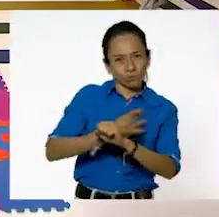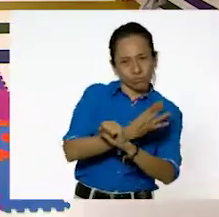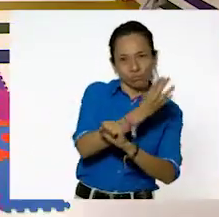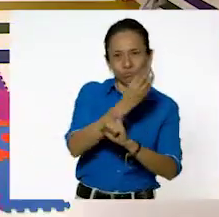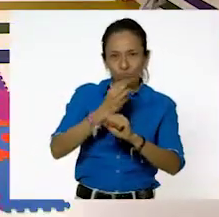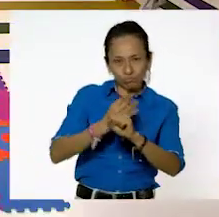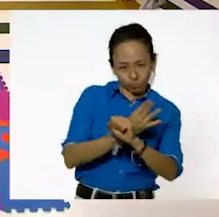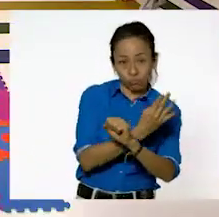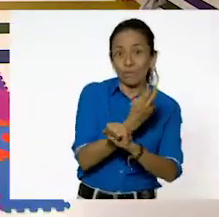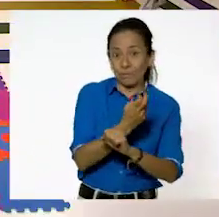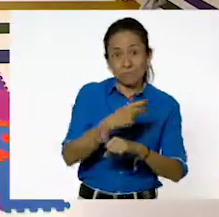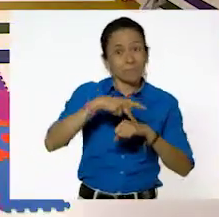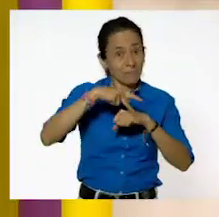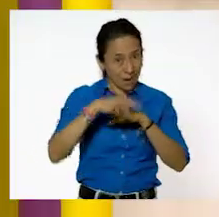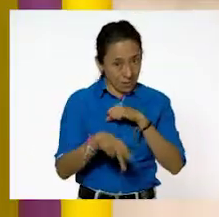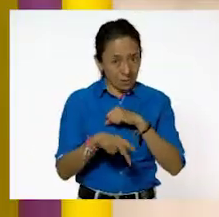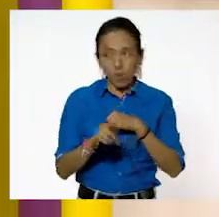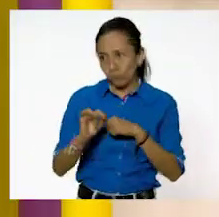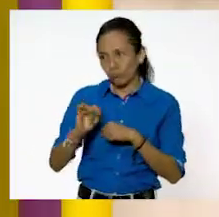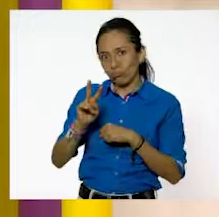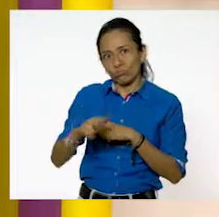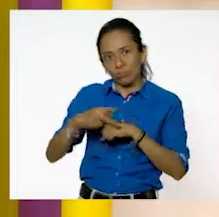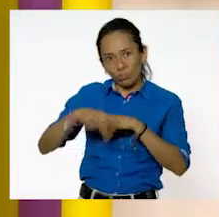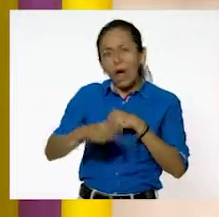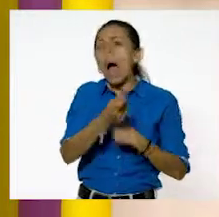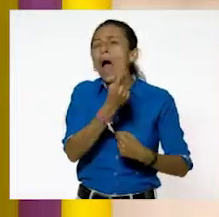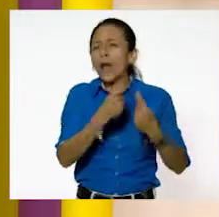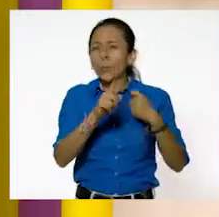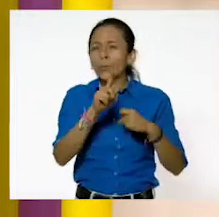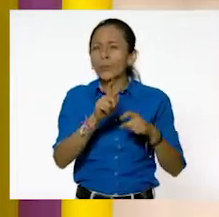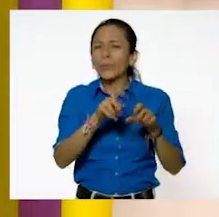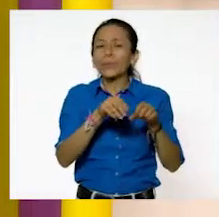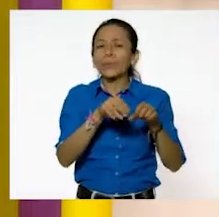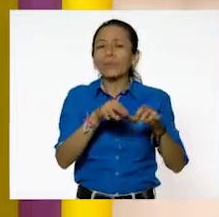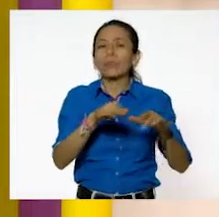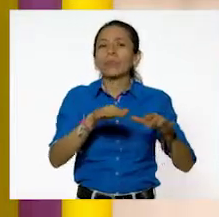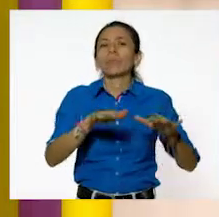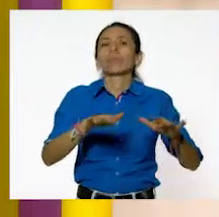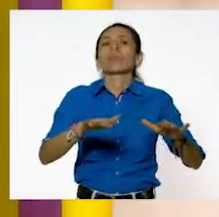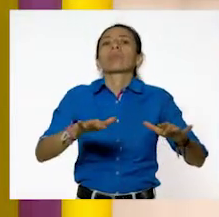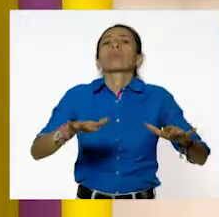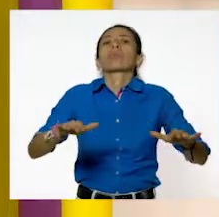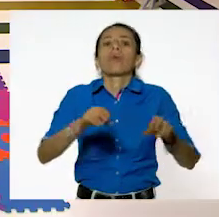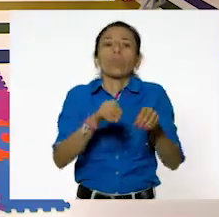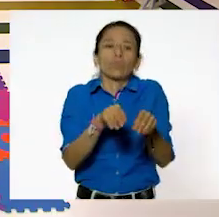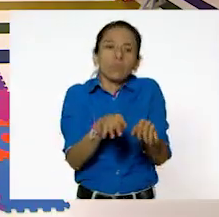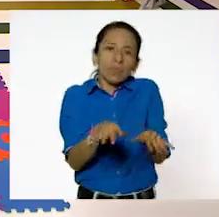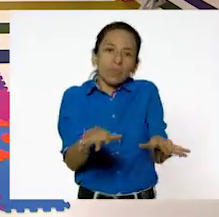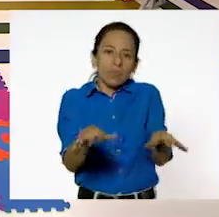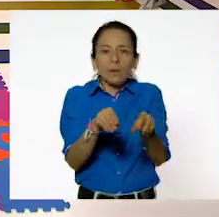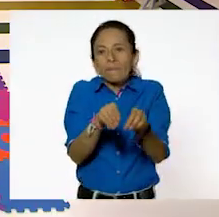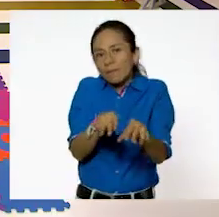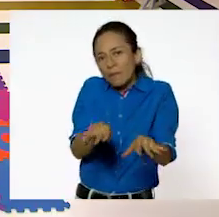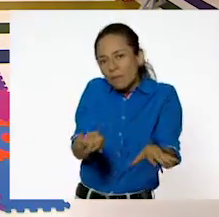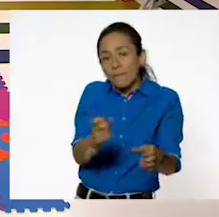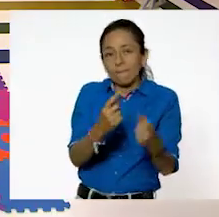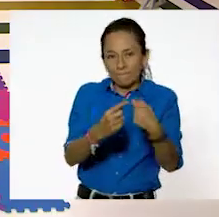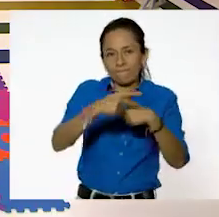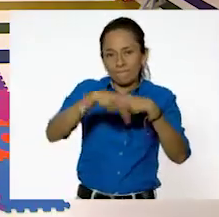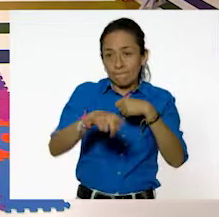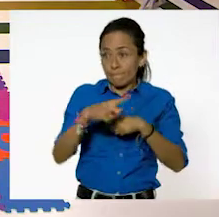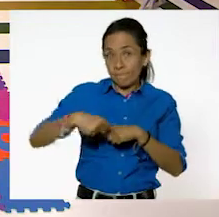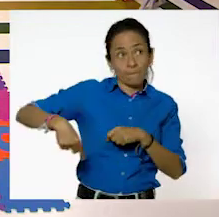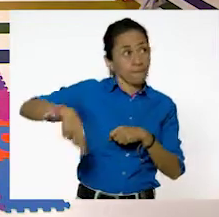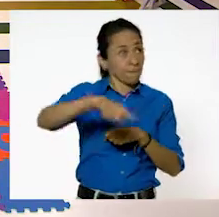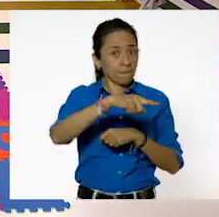Que es un gas peligroso. También hay algunos líquidos que son peligrosos. Entonces, muy atentos siempre a lo que tienen a su alrededor. Así es. No tomar